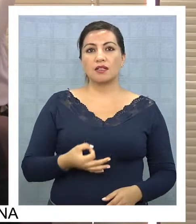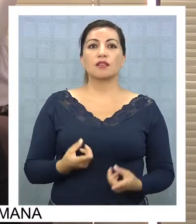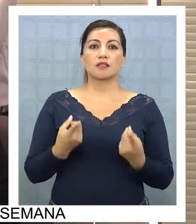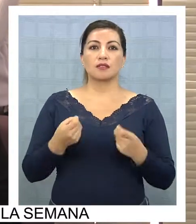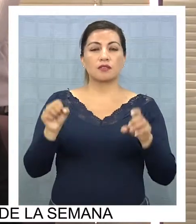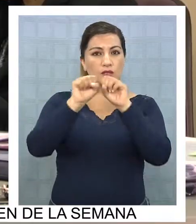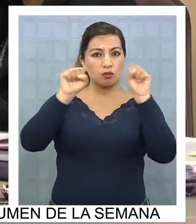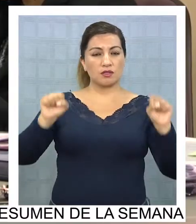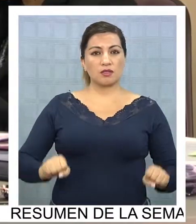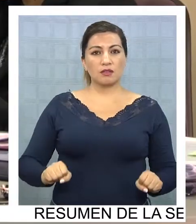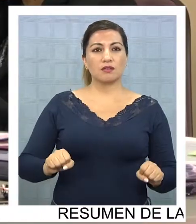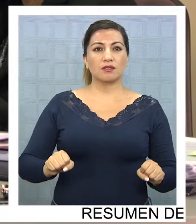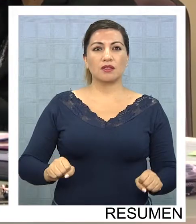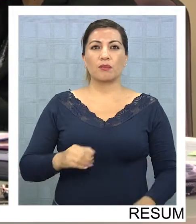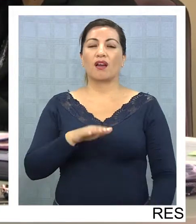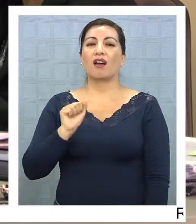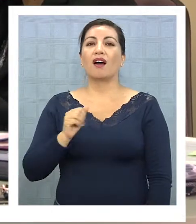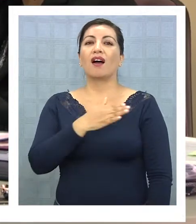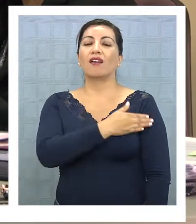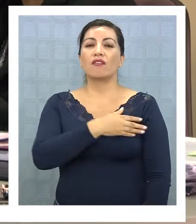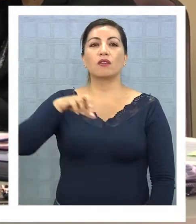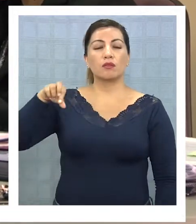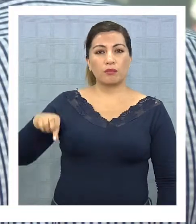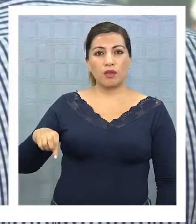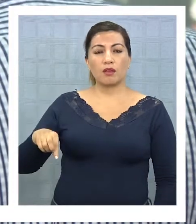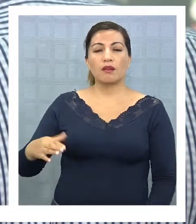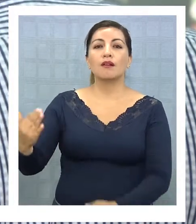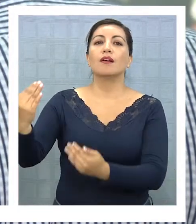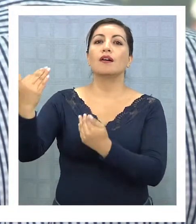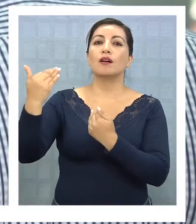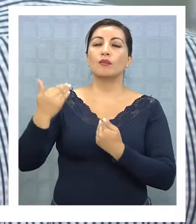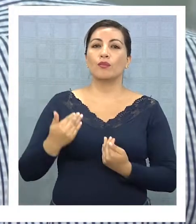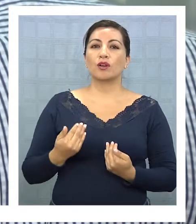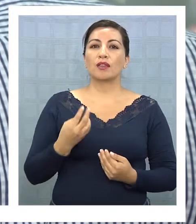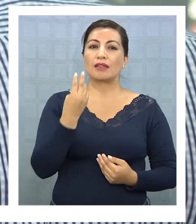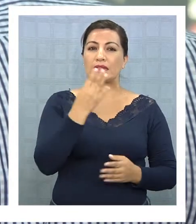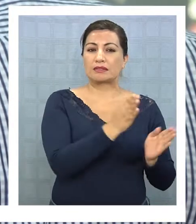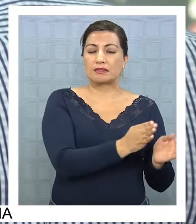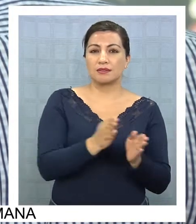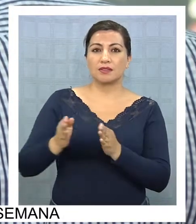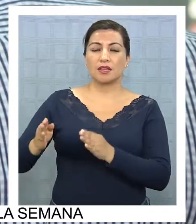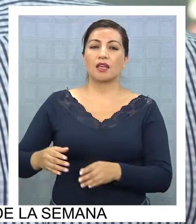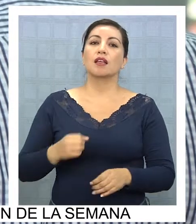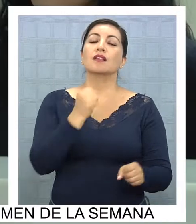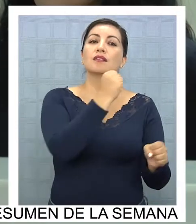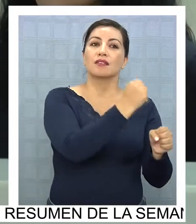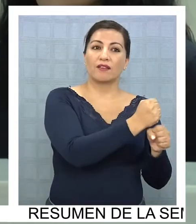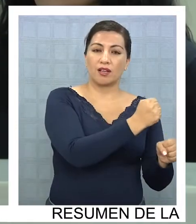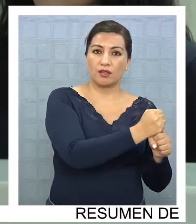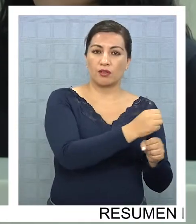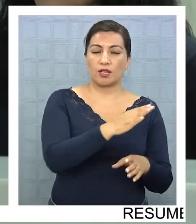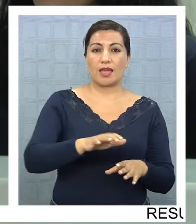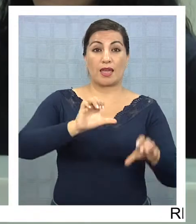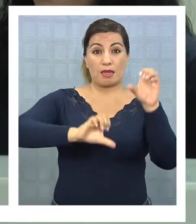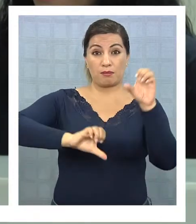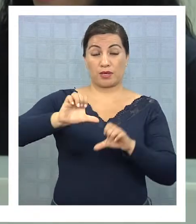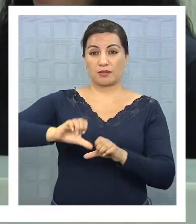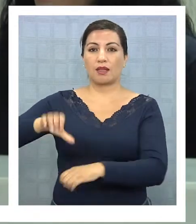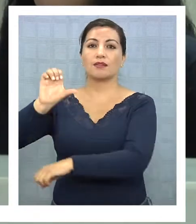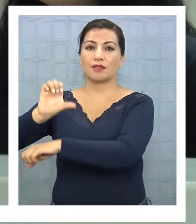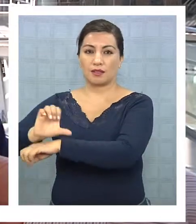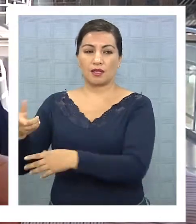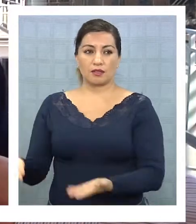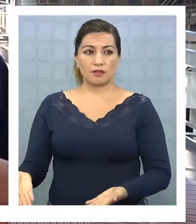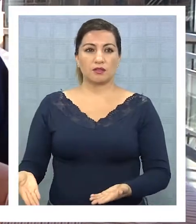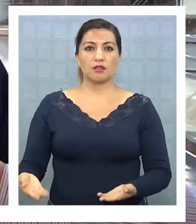sistema previsional de reparto solidario y con aportes tripartitos de trabajadores, empresas y el Estado. Soy uno de los